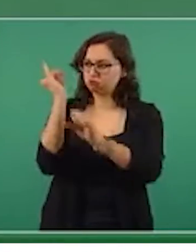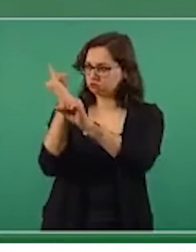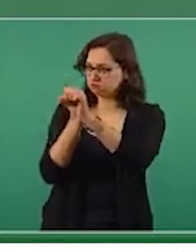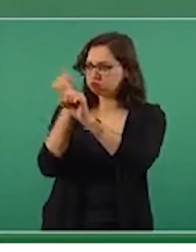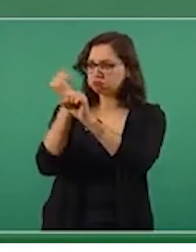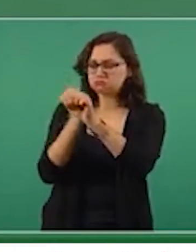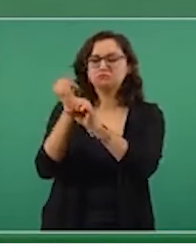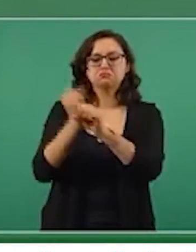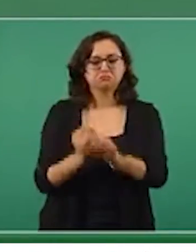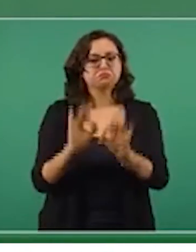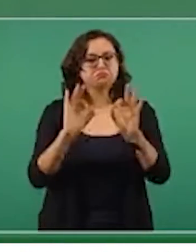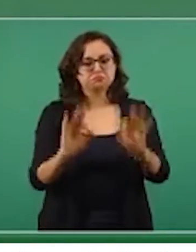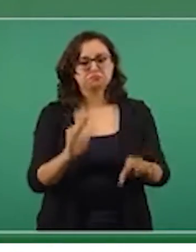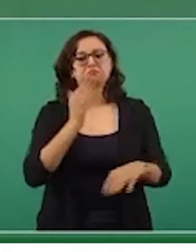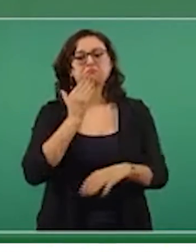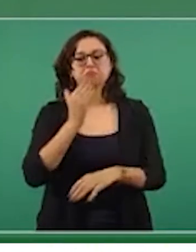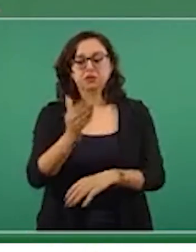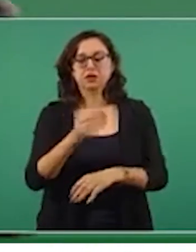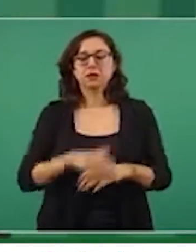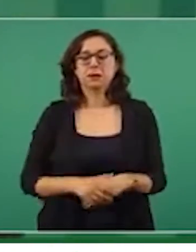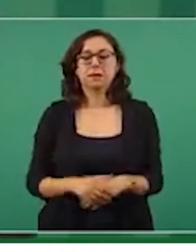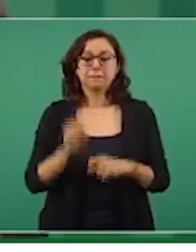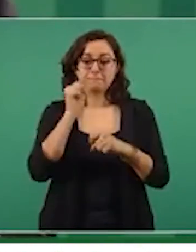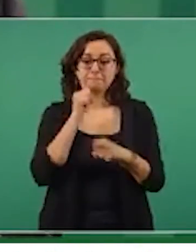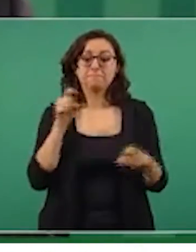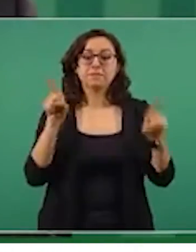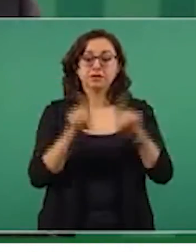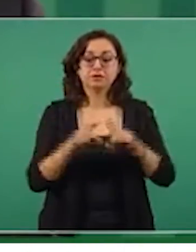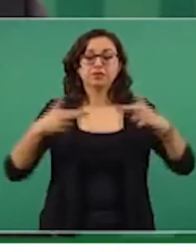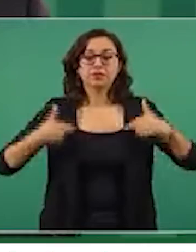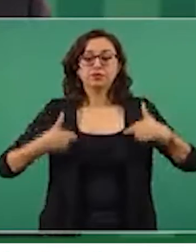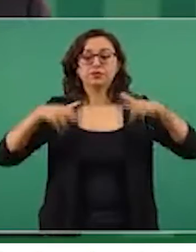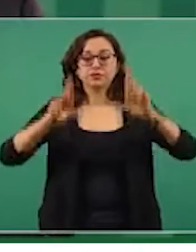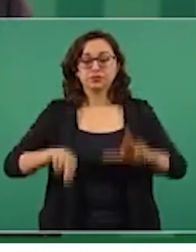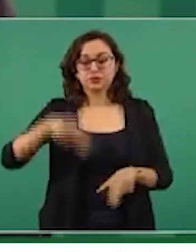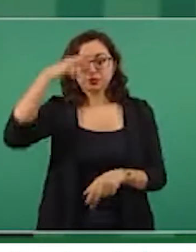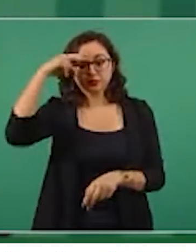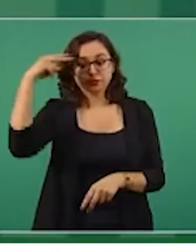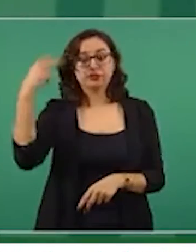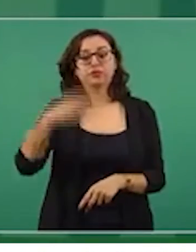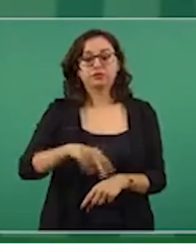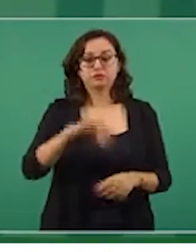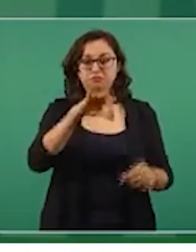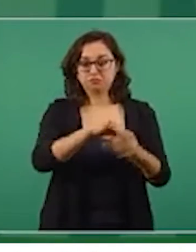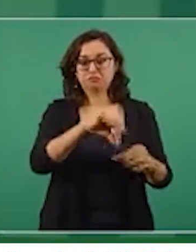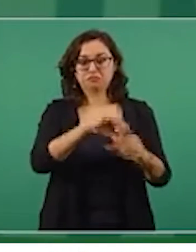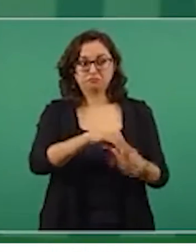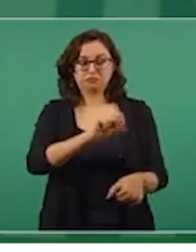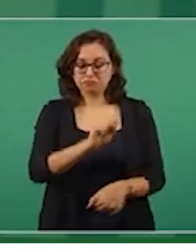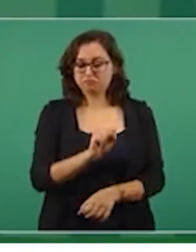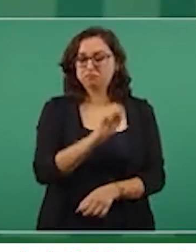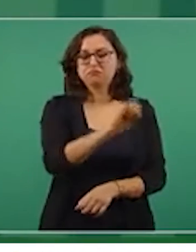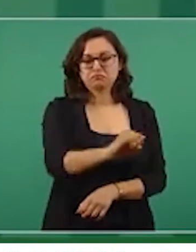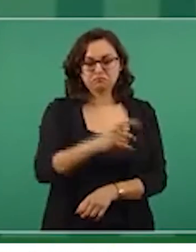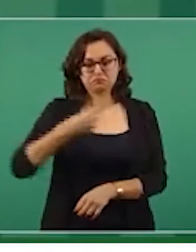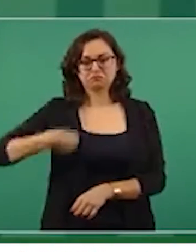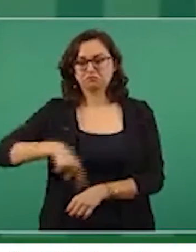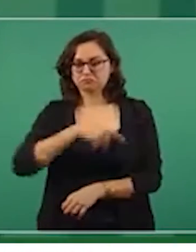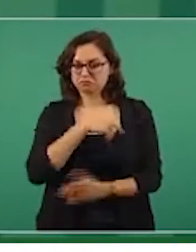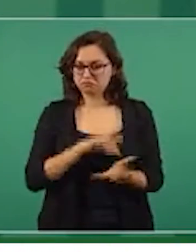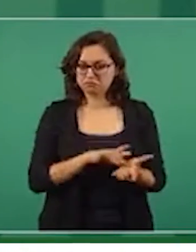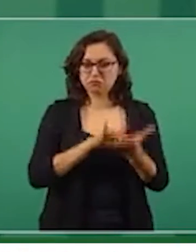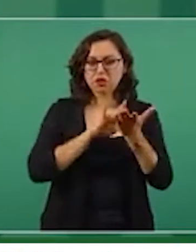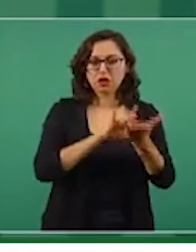que hizo nuestro representante en la ONU, y miembro del Consejo de Seguridad,